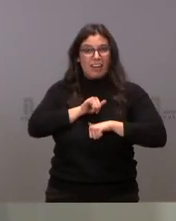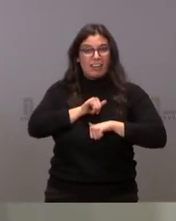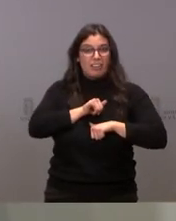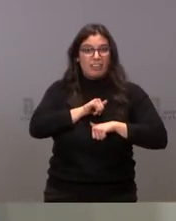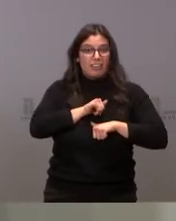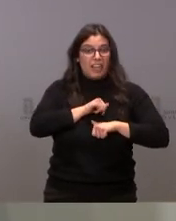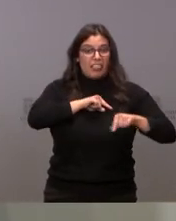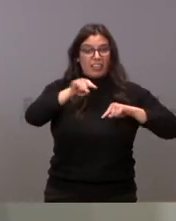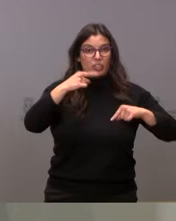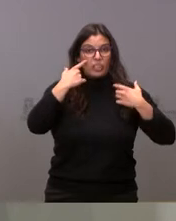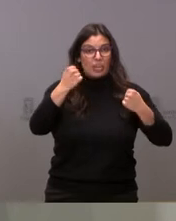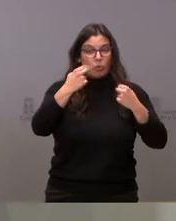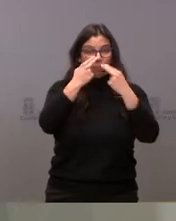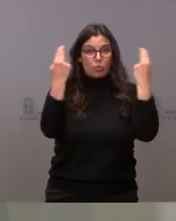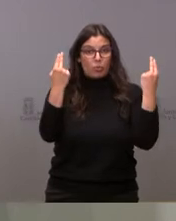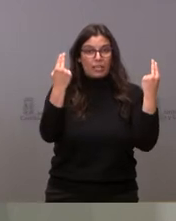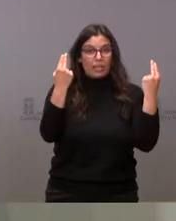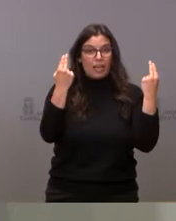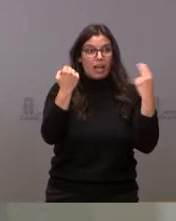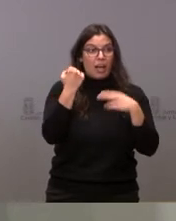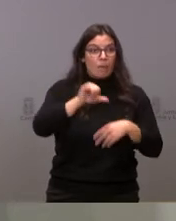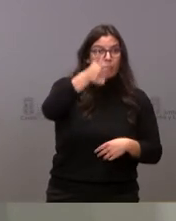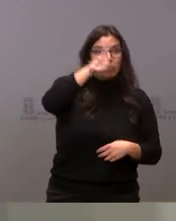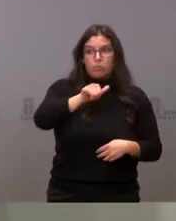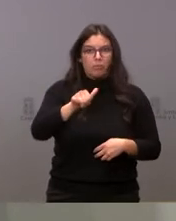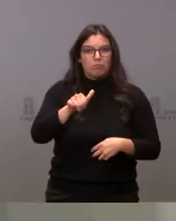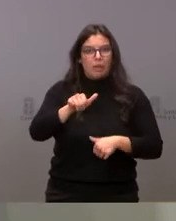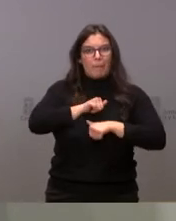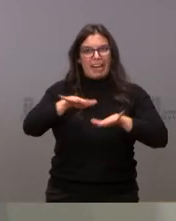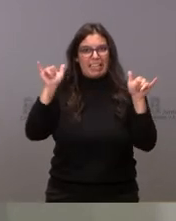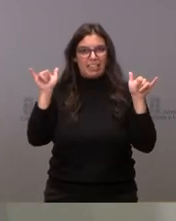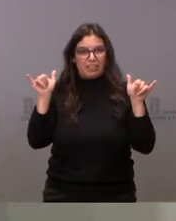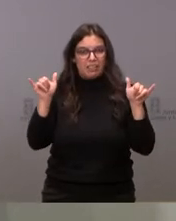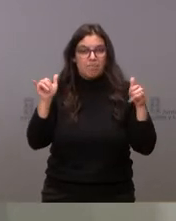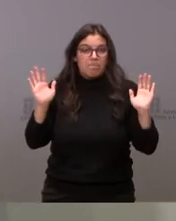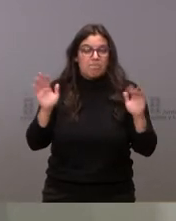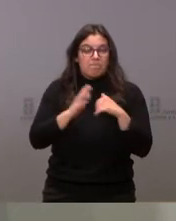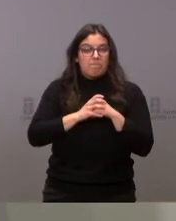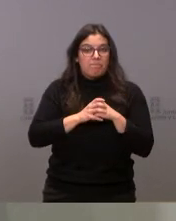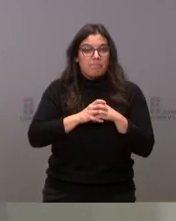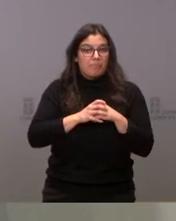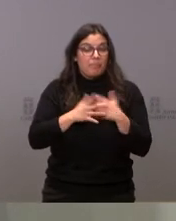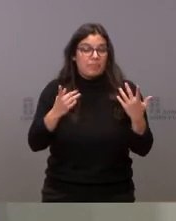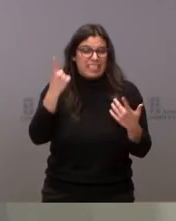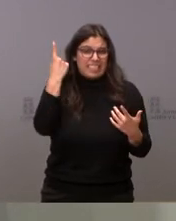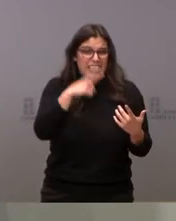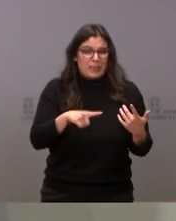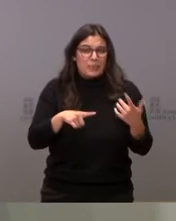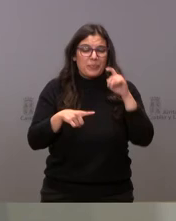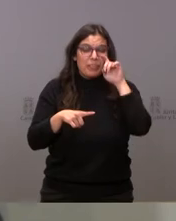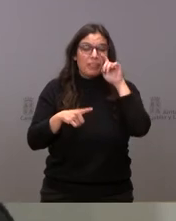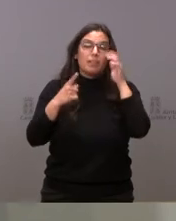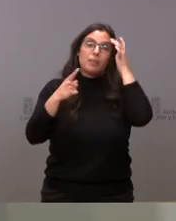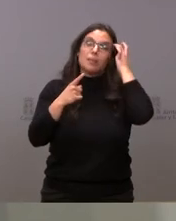los directores de Salud Pública manifiesten su aprobación o no al respecto. Es sabido que las